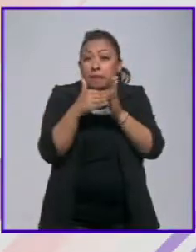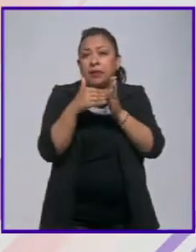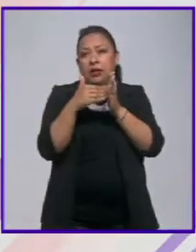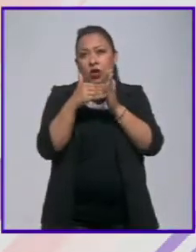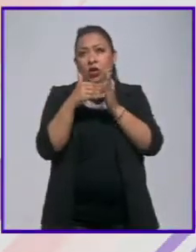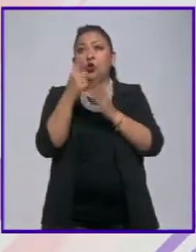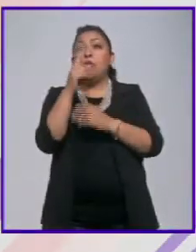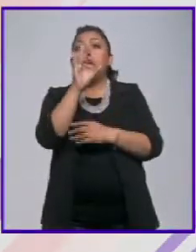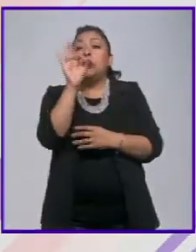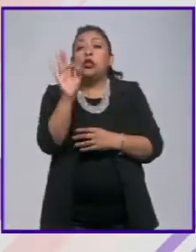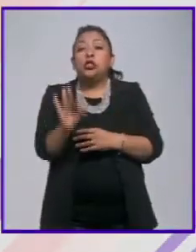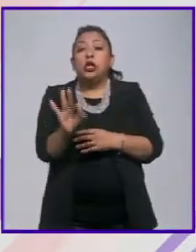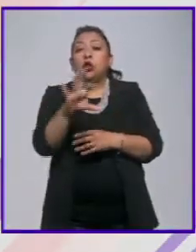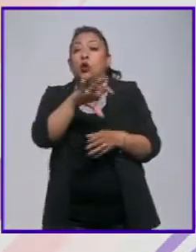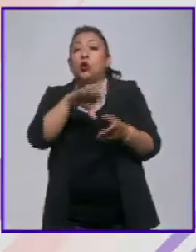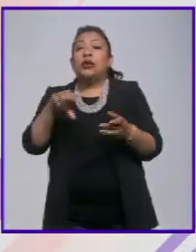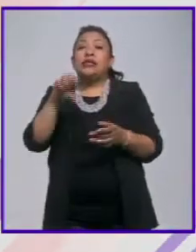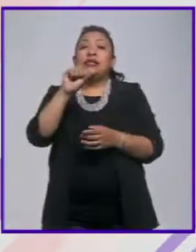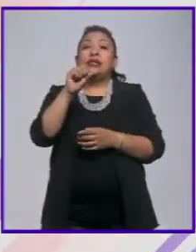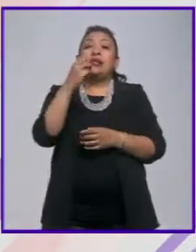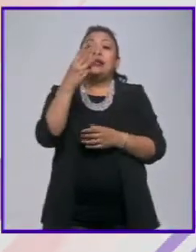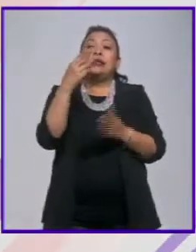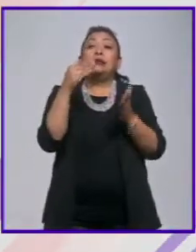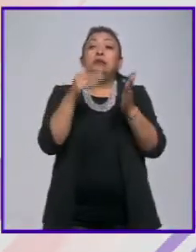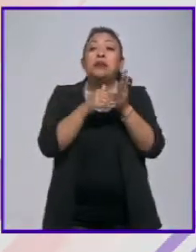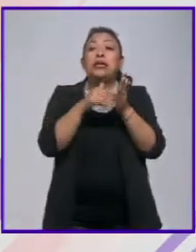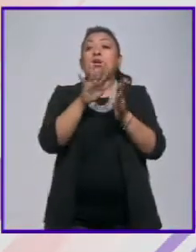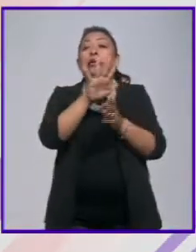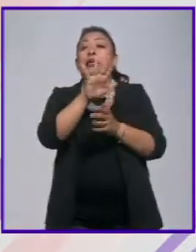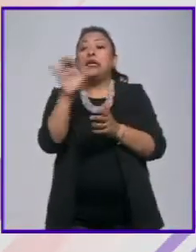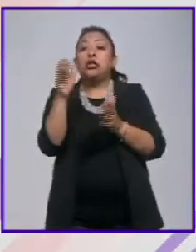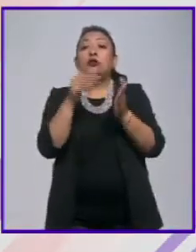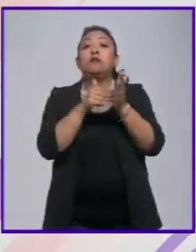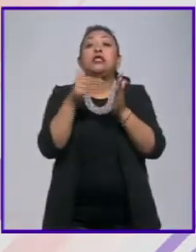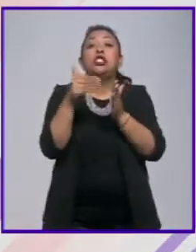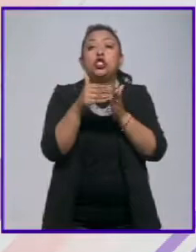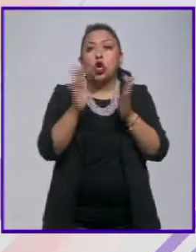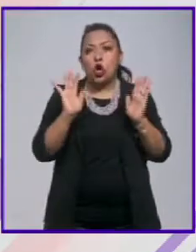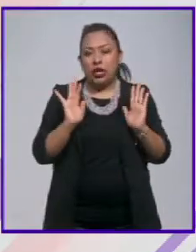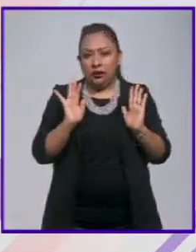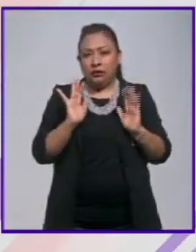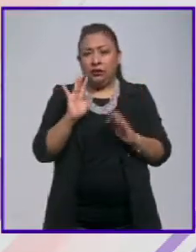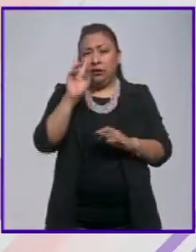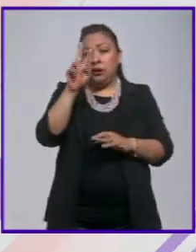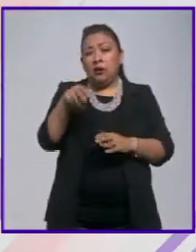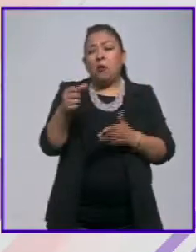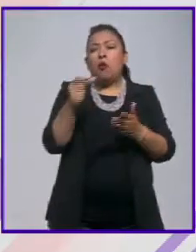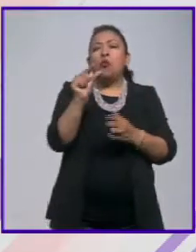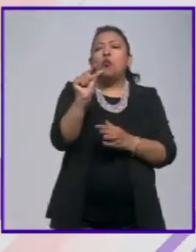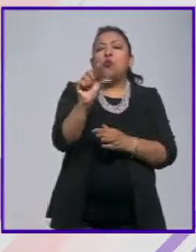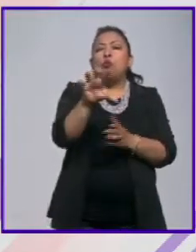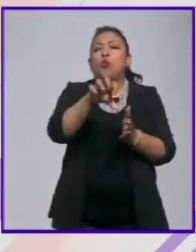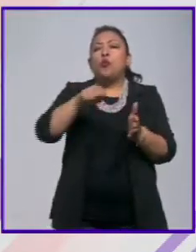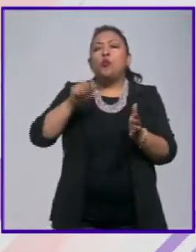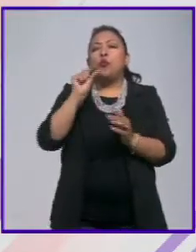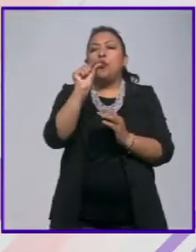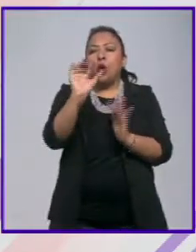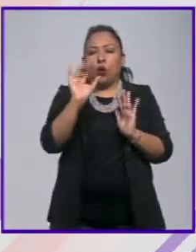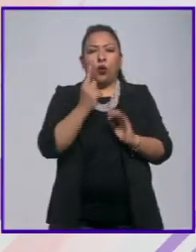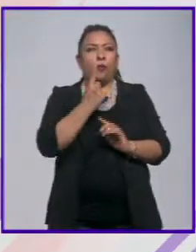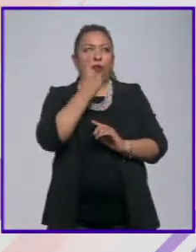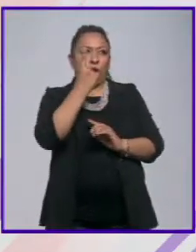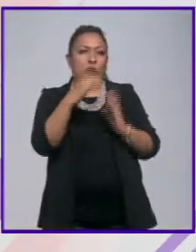% serían 63 mil 500 millones o la cantidad realmente es muy pequeña una de las cosas que